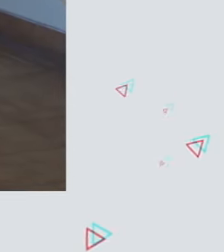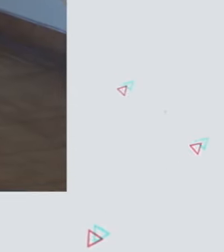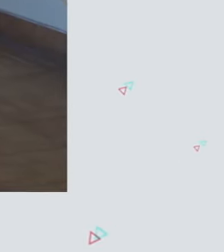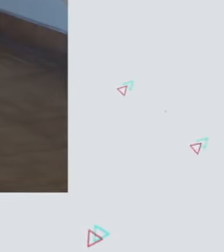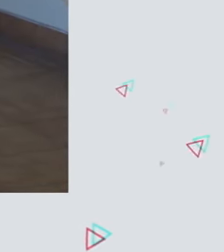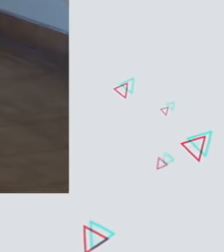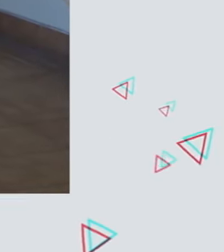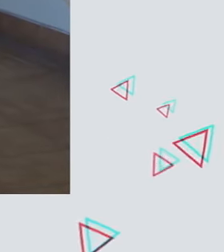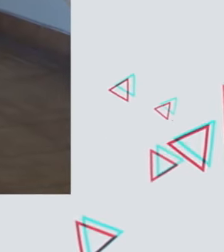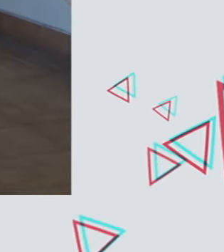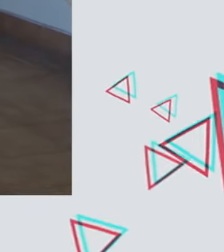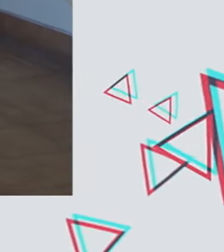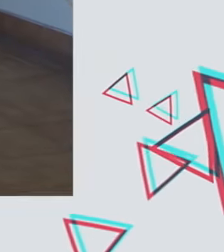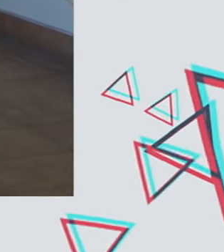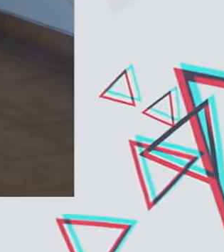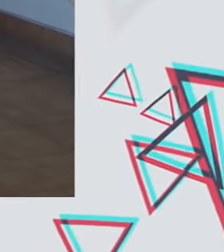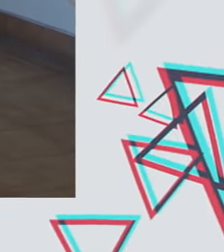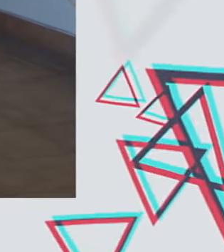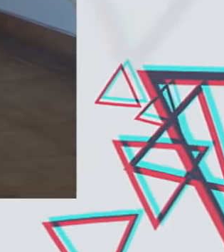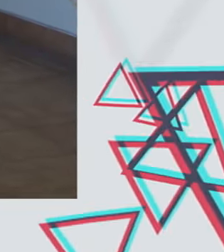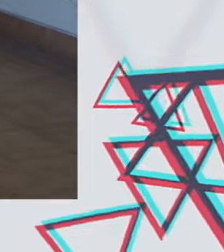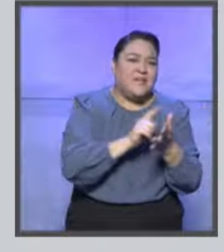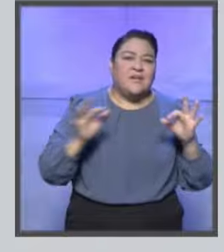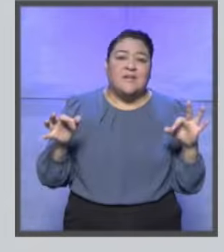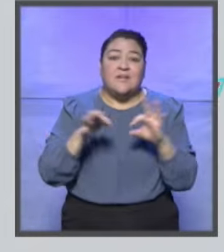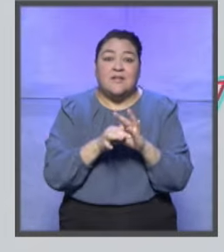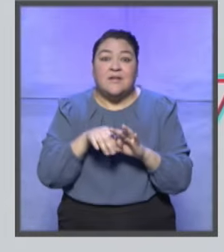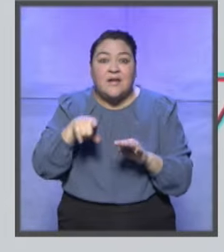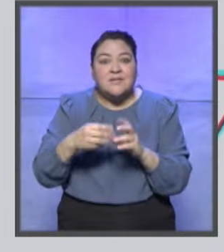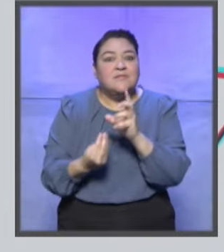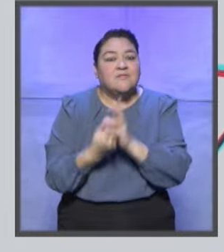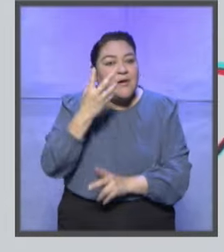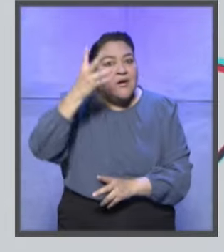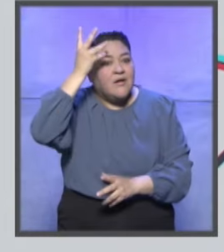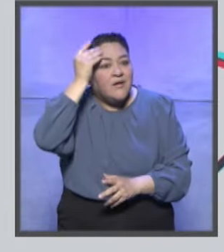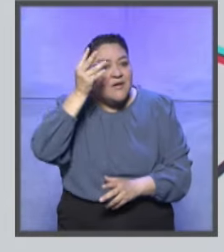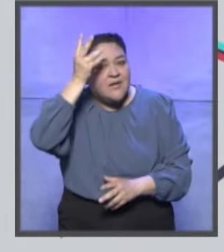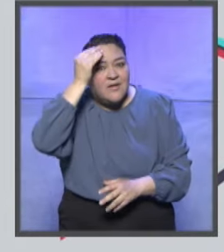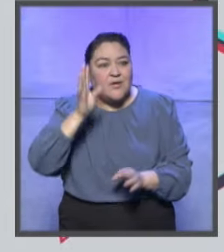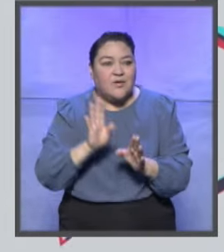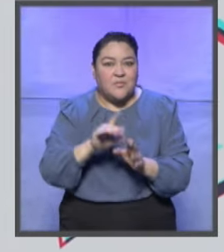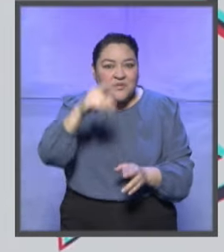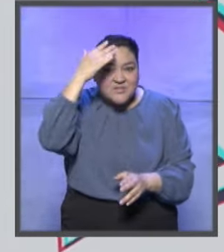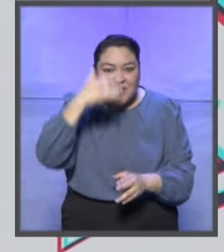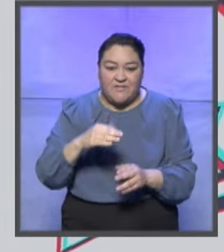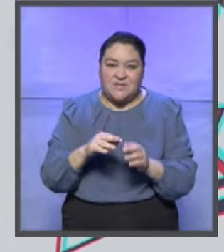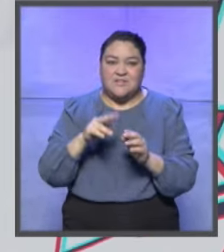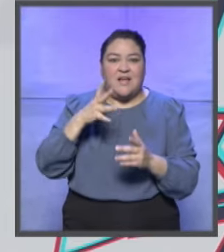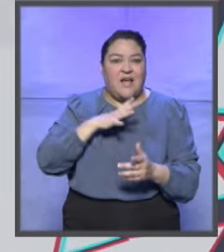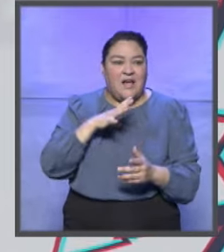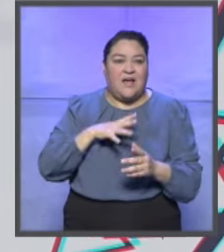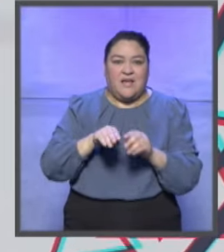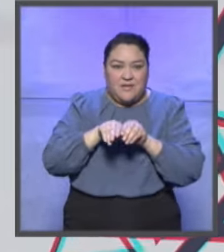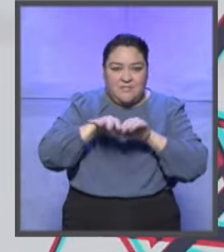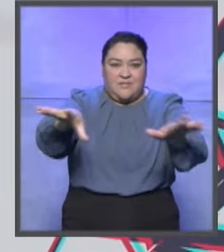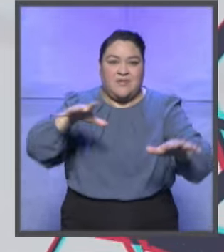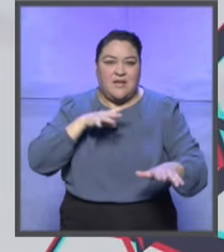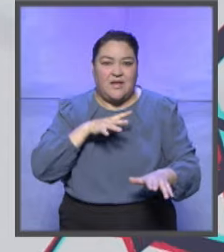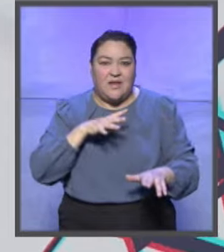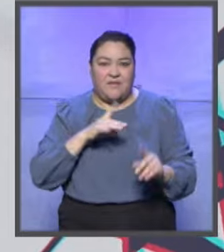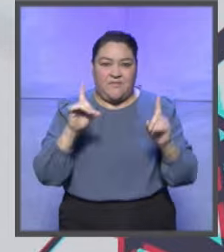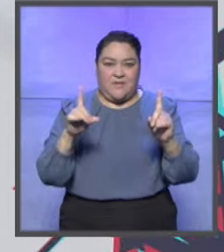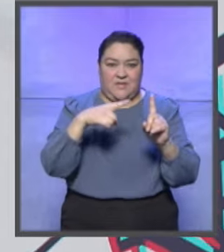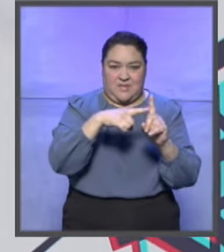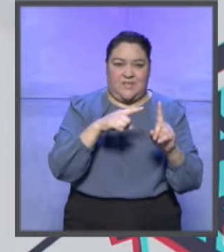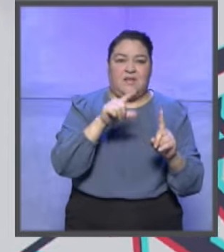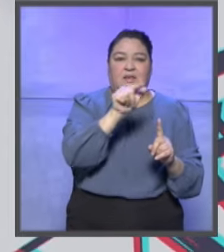confluyen la tecnología y el derecho electoral. Y hoy estamos viendo que eso ha rendido muchos frutos. No sé si has visto, pero se volvió viral una pelea creada con